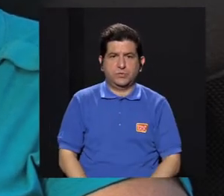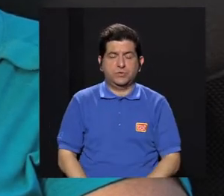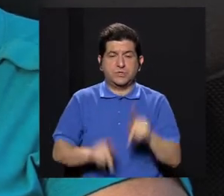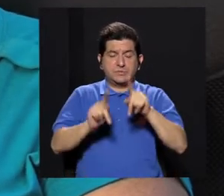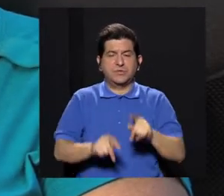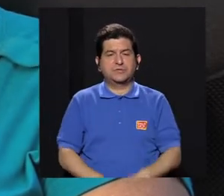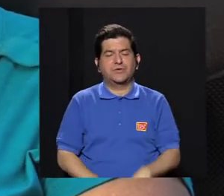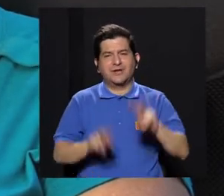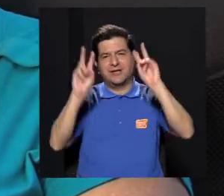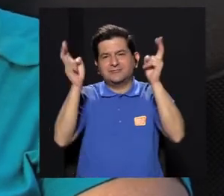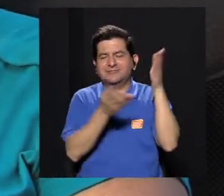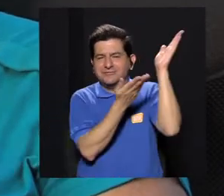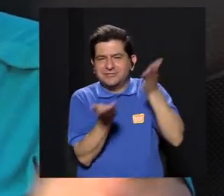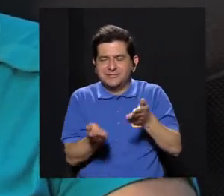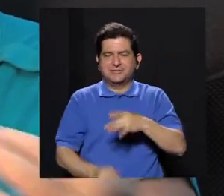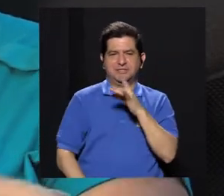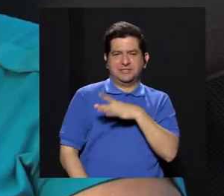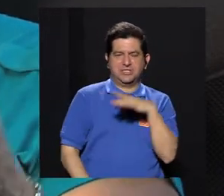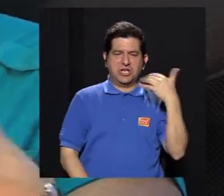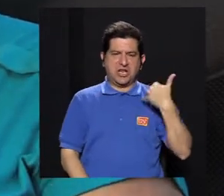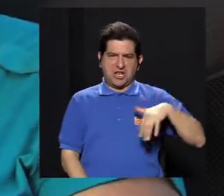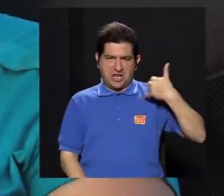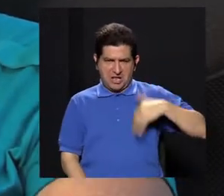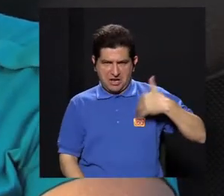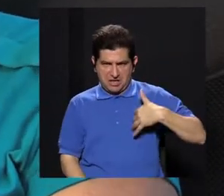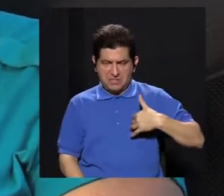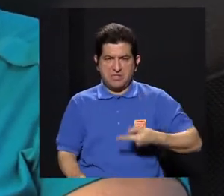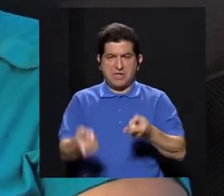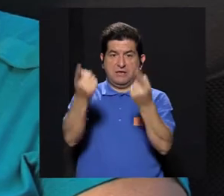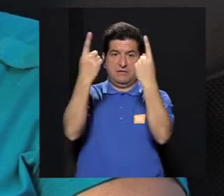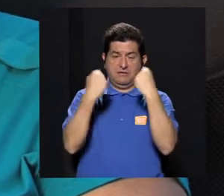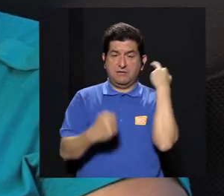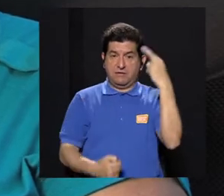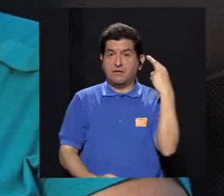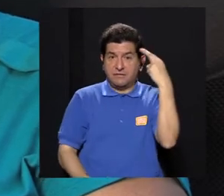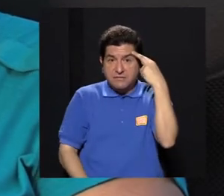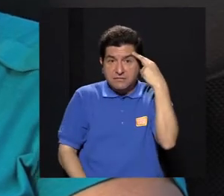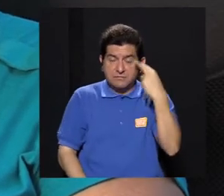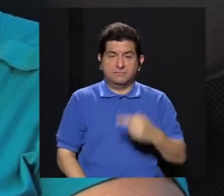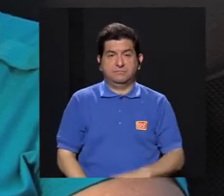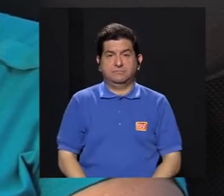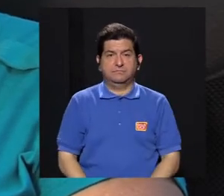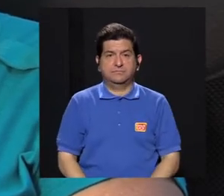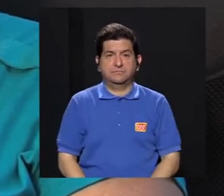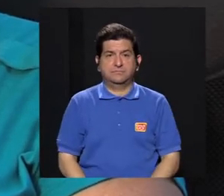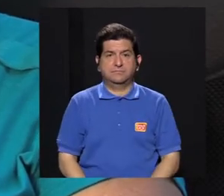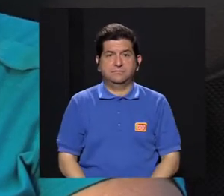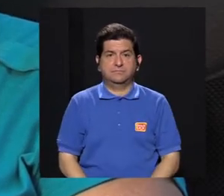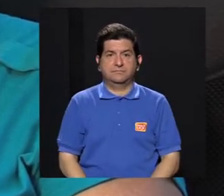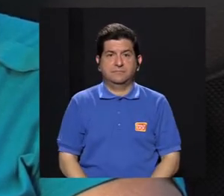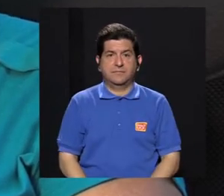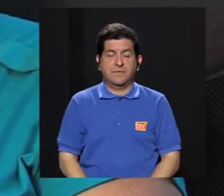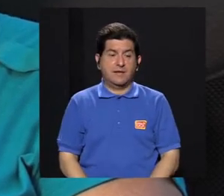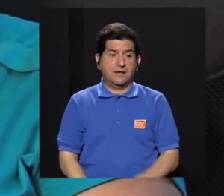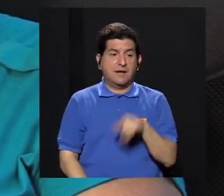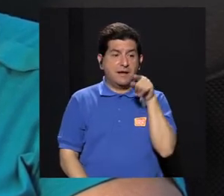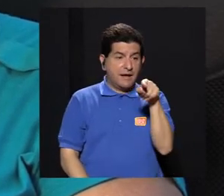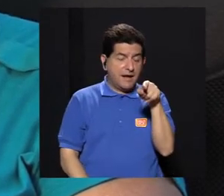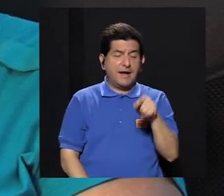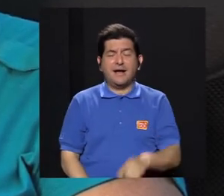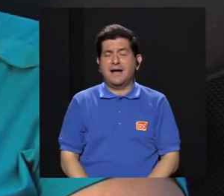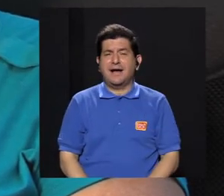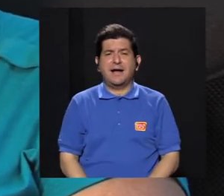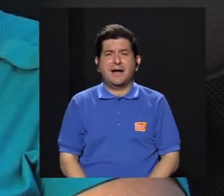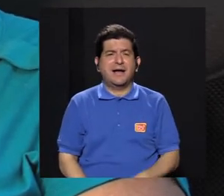Los otros habían sido importados, de Chile, de Argentina, los habían traído precisamente porque era